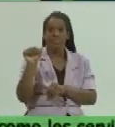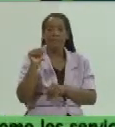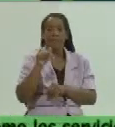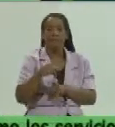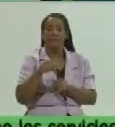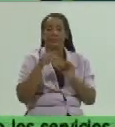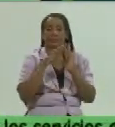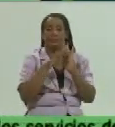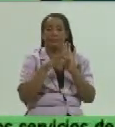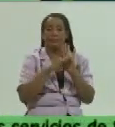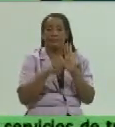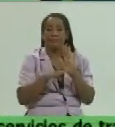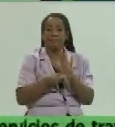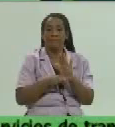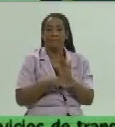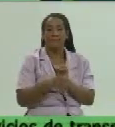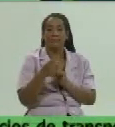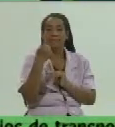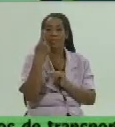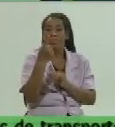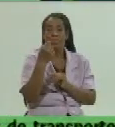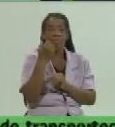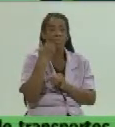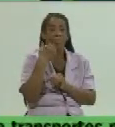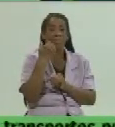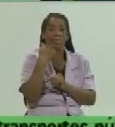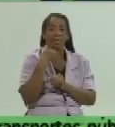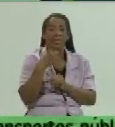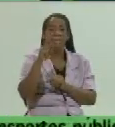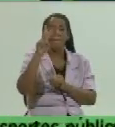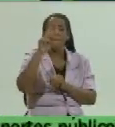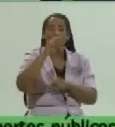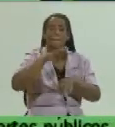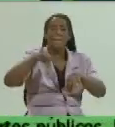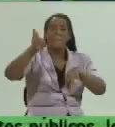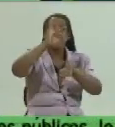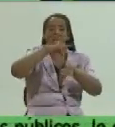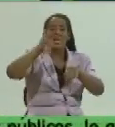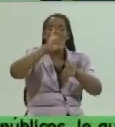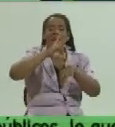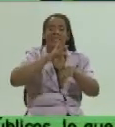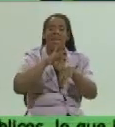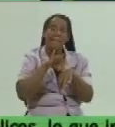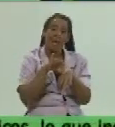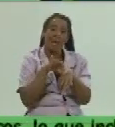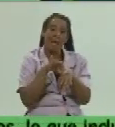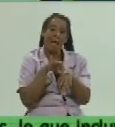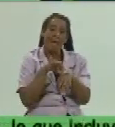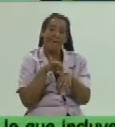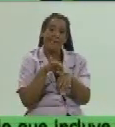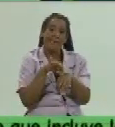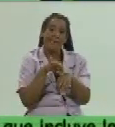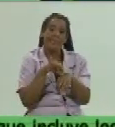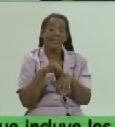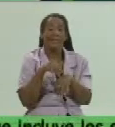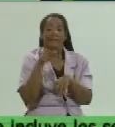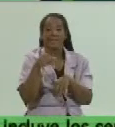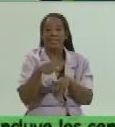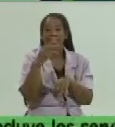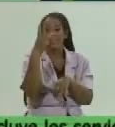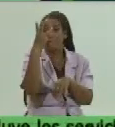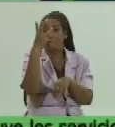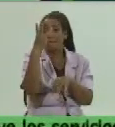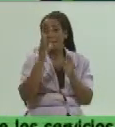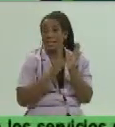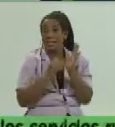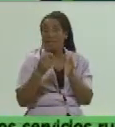uno de los rublos exportables nosotros la miel de abeja volver en este primer trimestre del